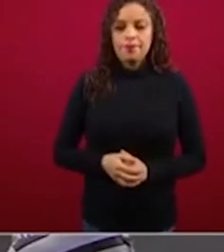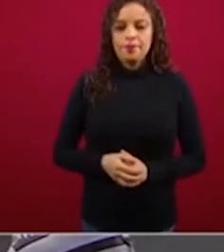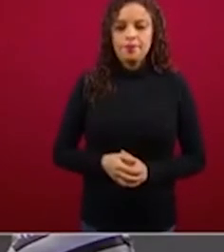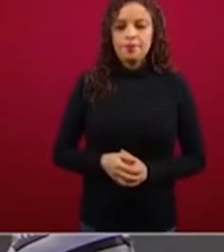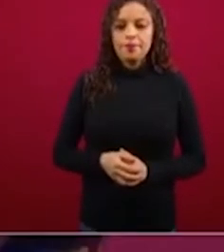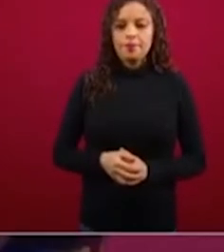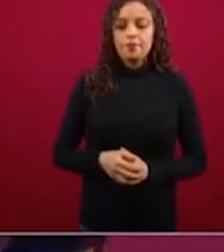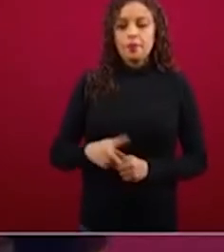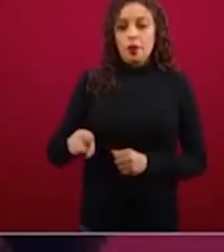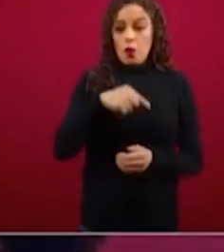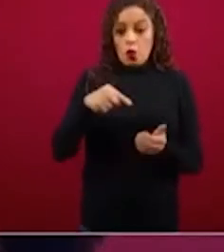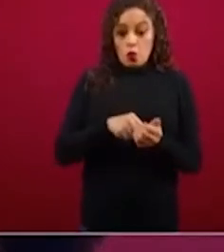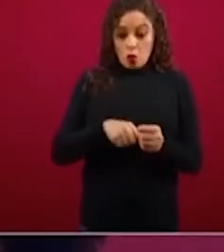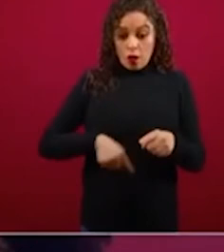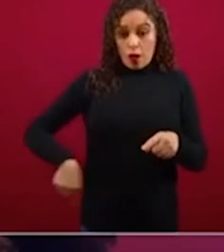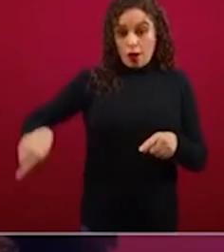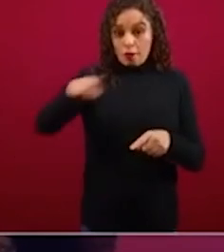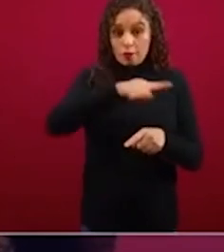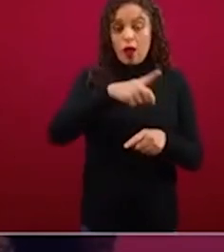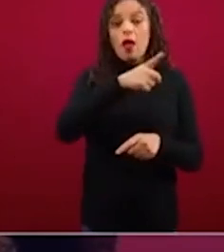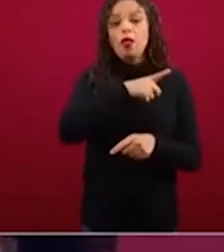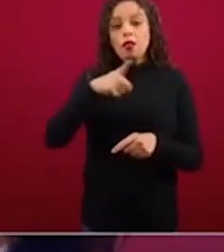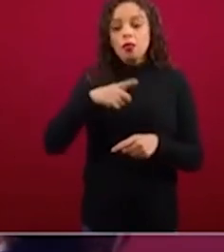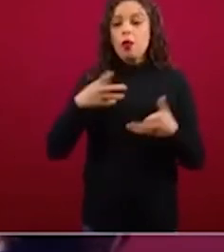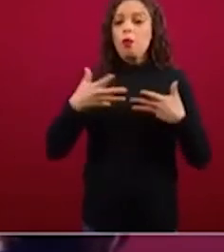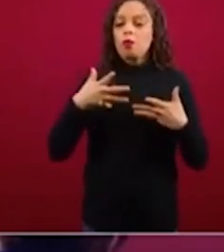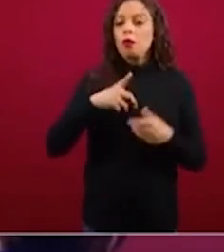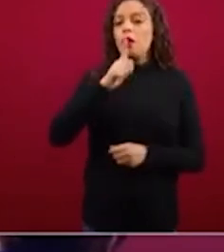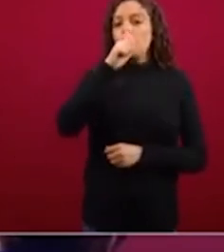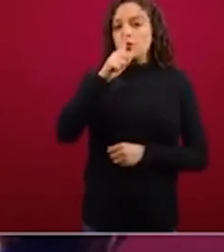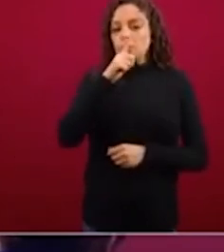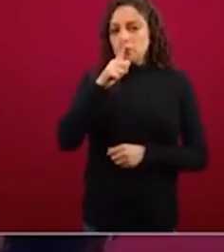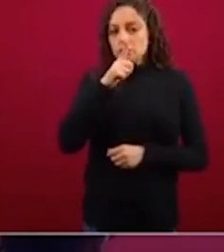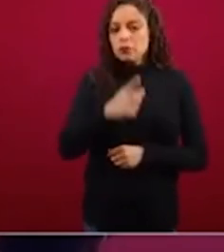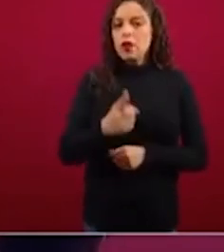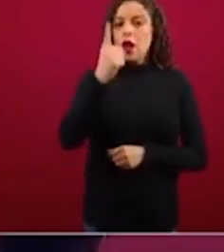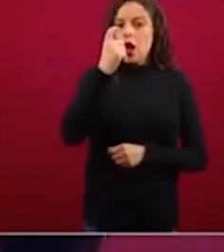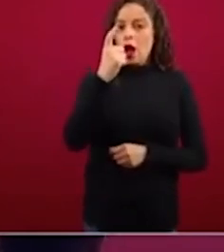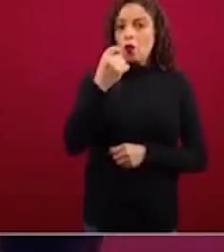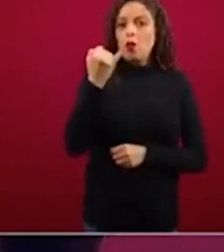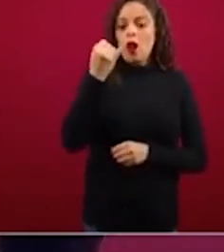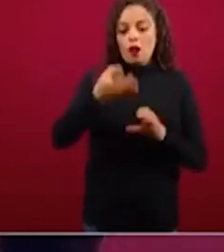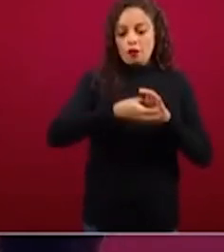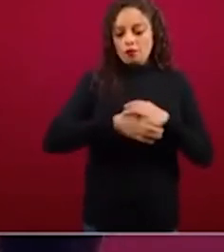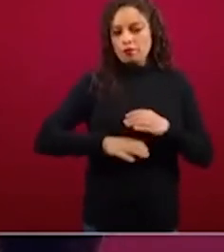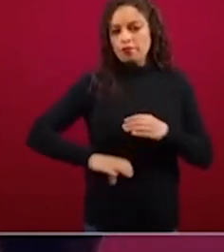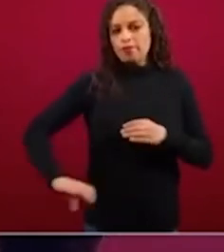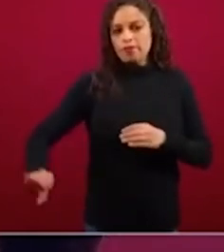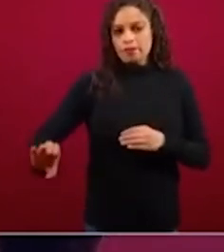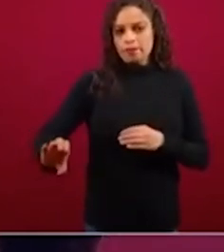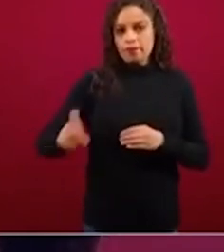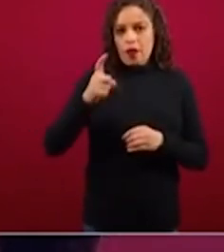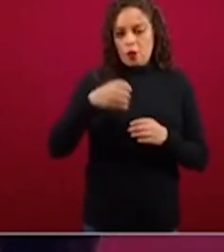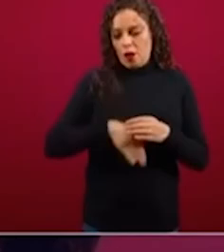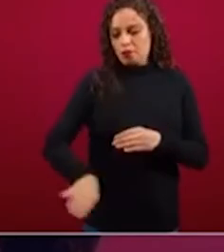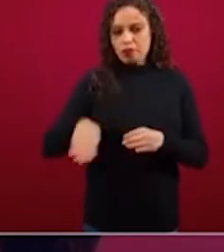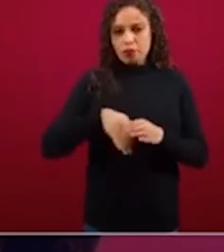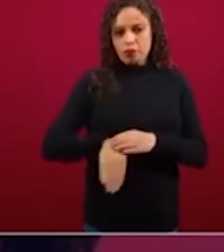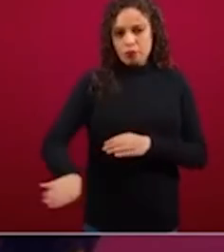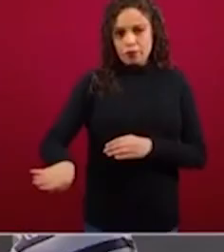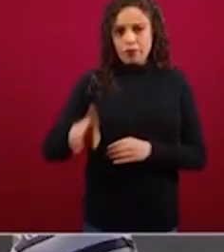con los servicios básicos, como es luz, agua y drenaje. Pero no sólo eso, también estamos